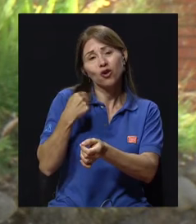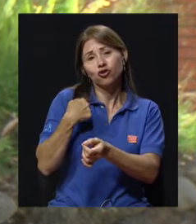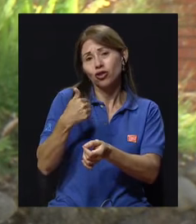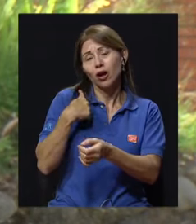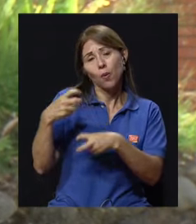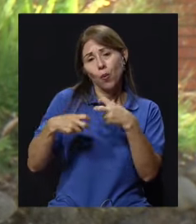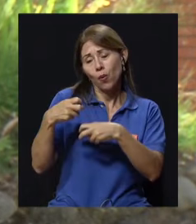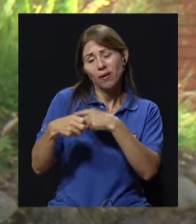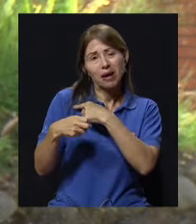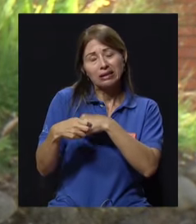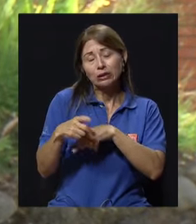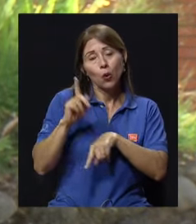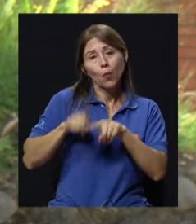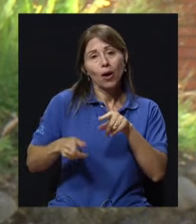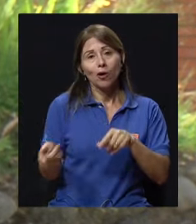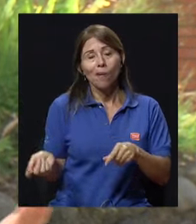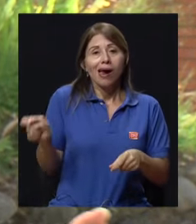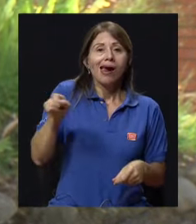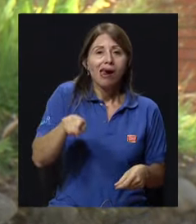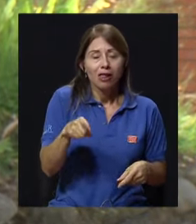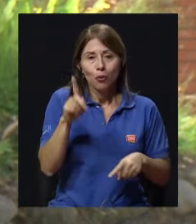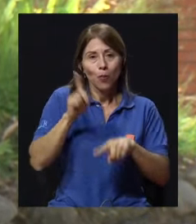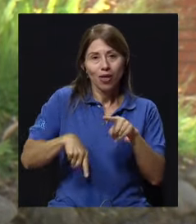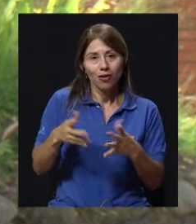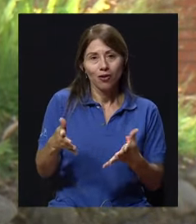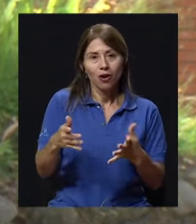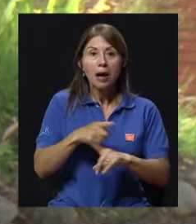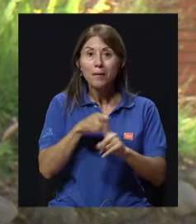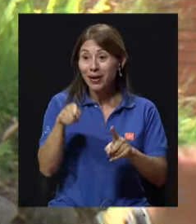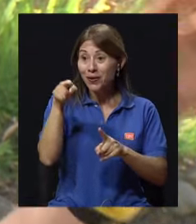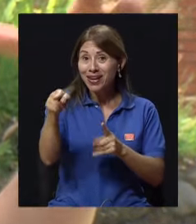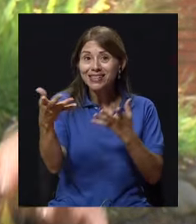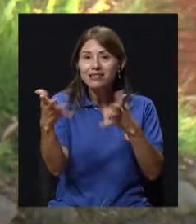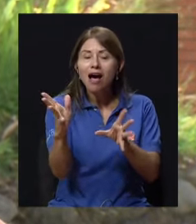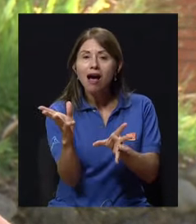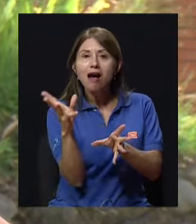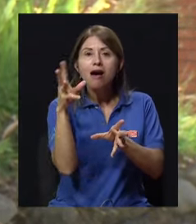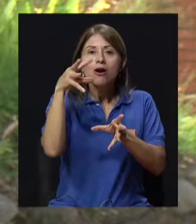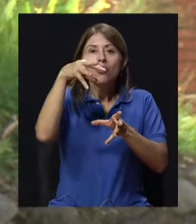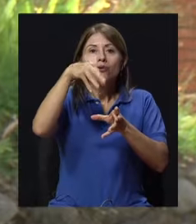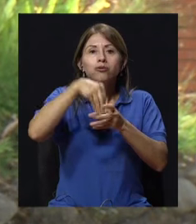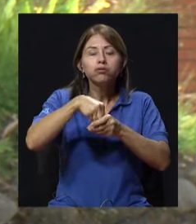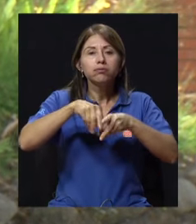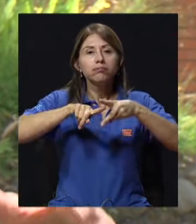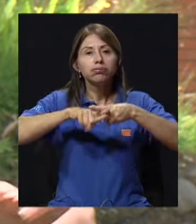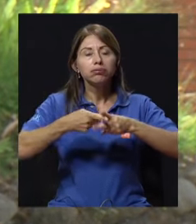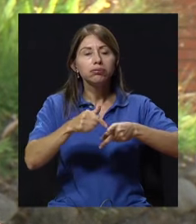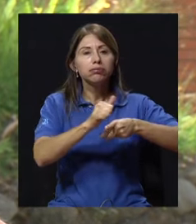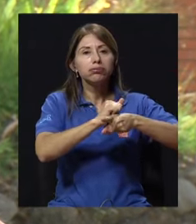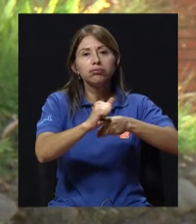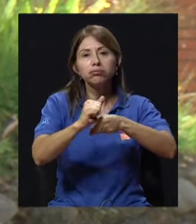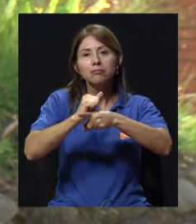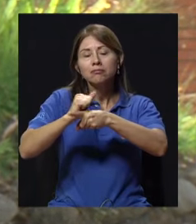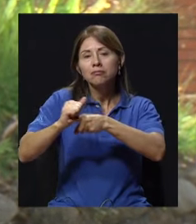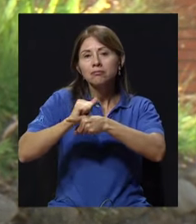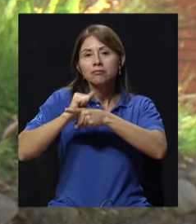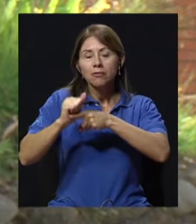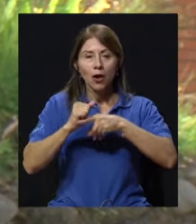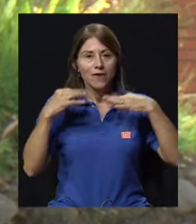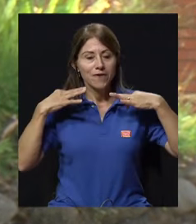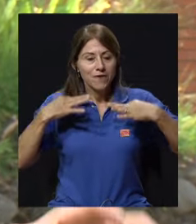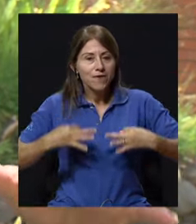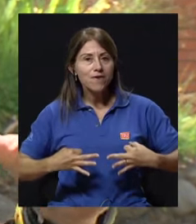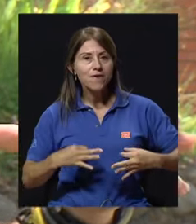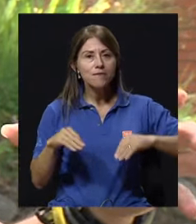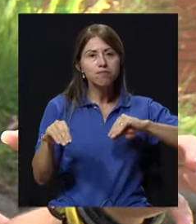desgaste. Y ya tengo un desgaste. El solo hecho de haberse integrado al grupo, de empezar a trabajar la parte